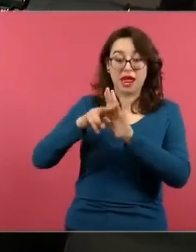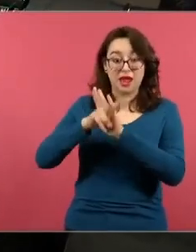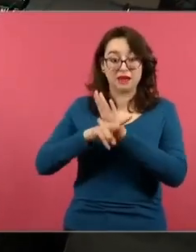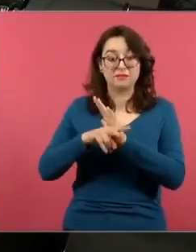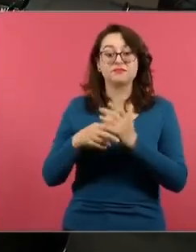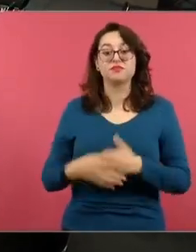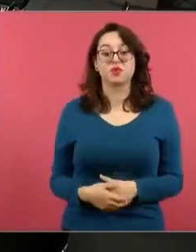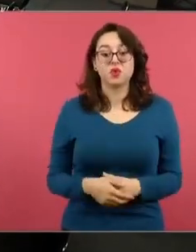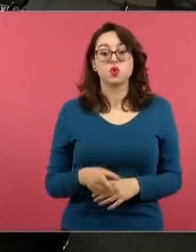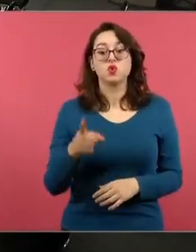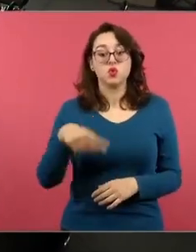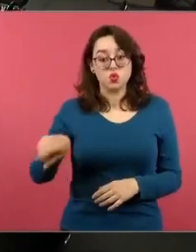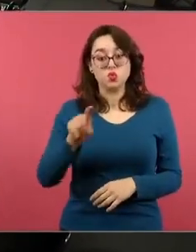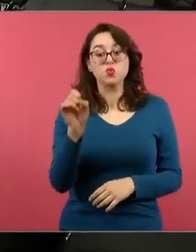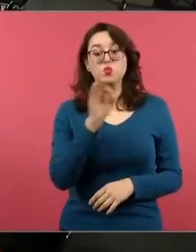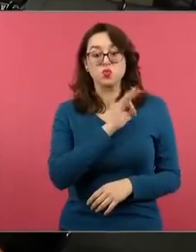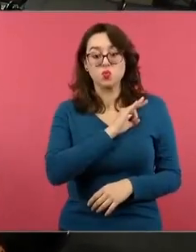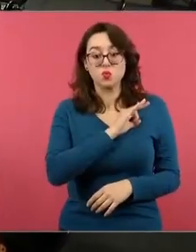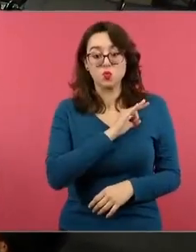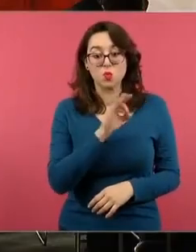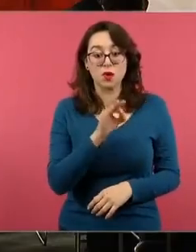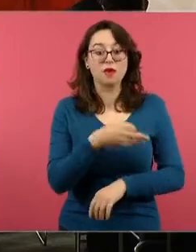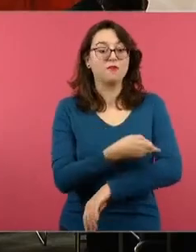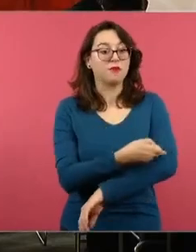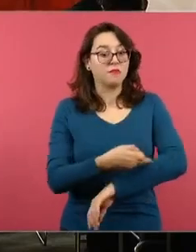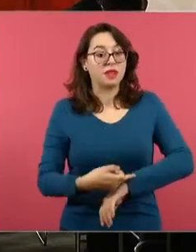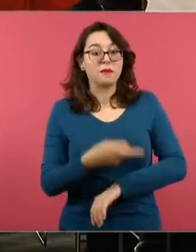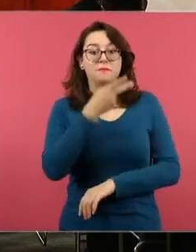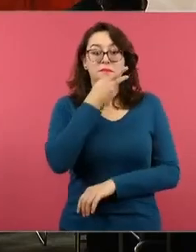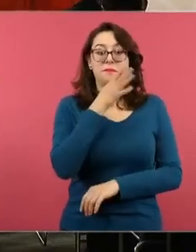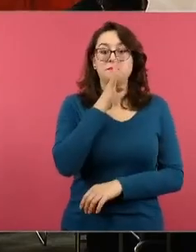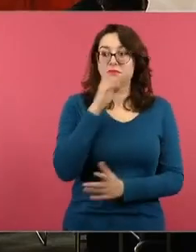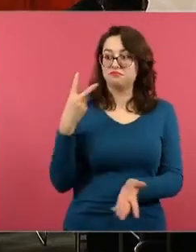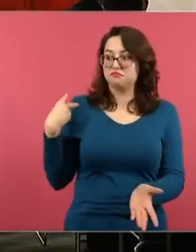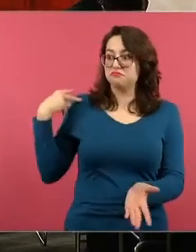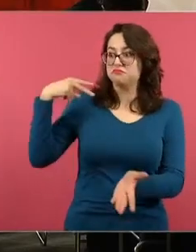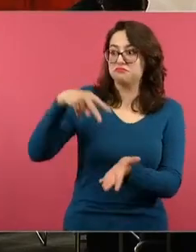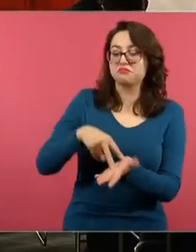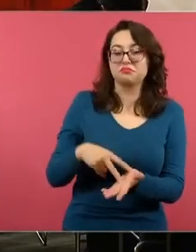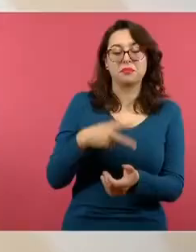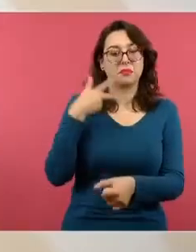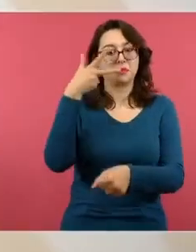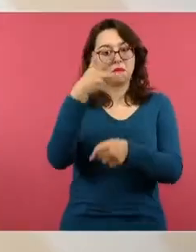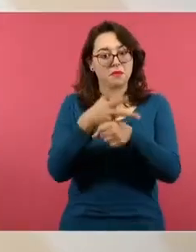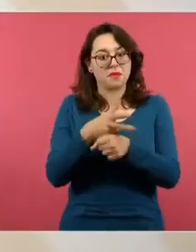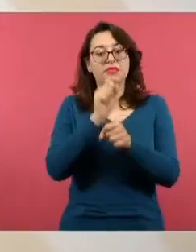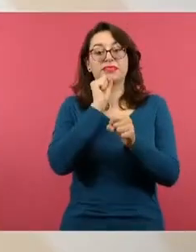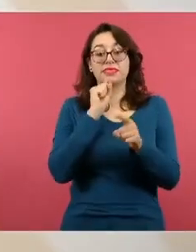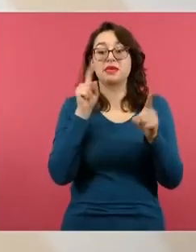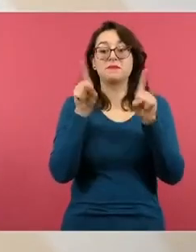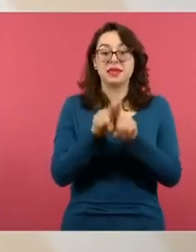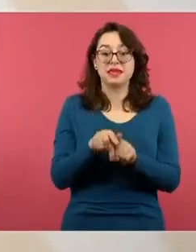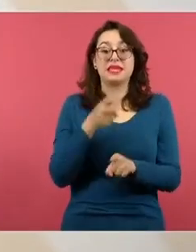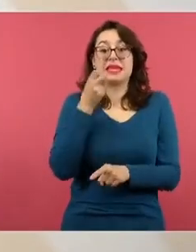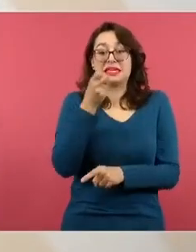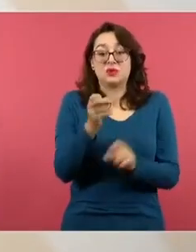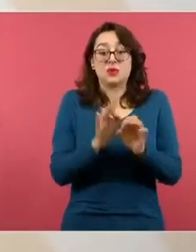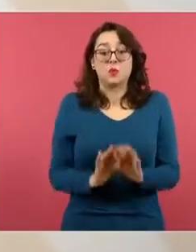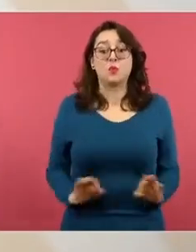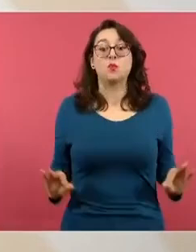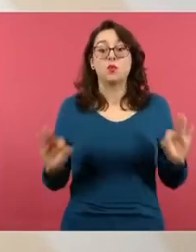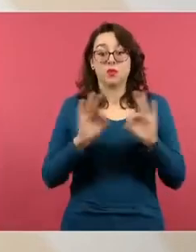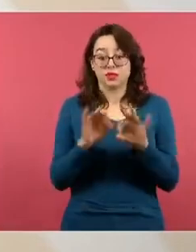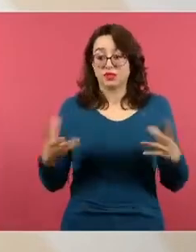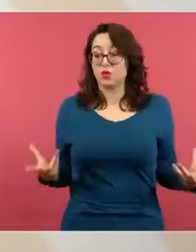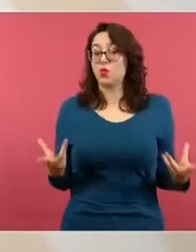desean incluso pueden sumarse los familiares para participar en este video la idea es hacer evidente que el trabajo